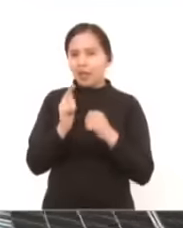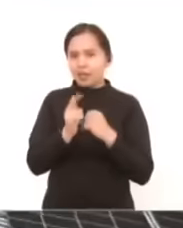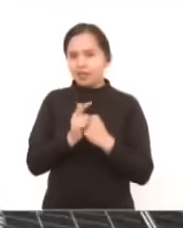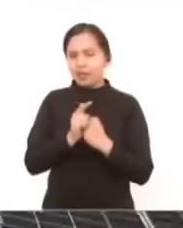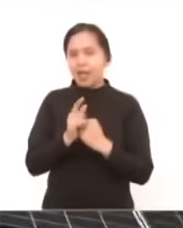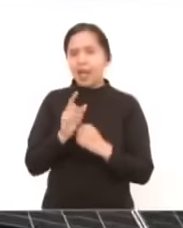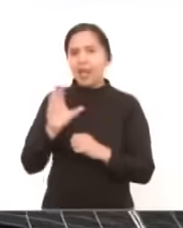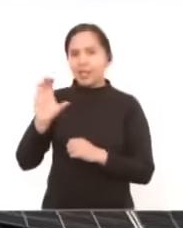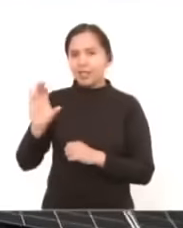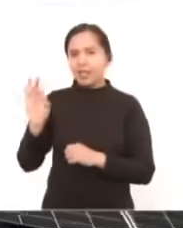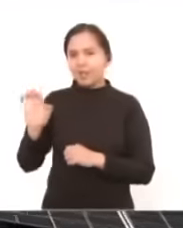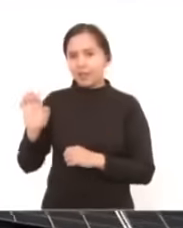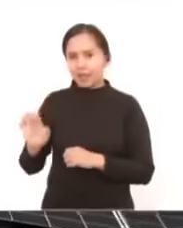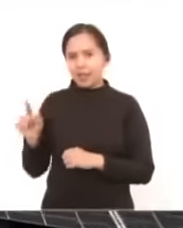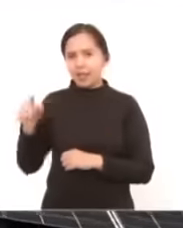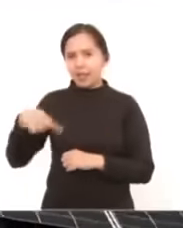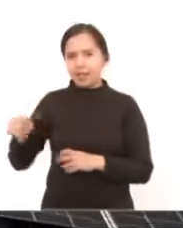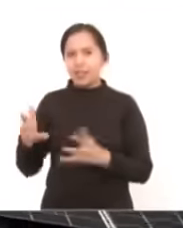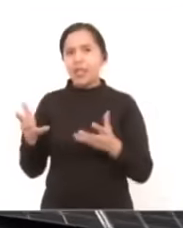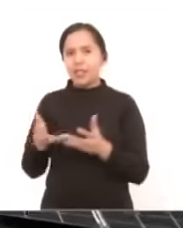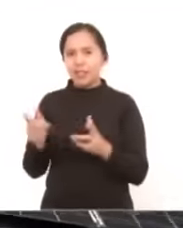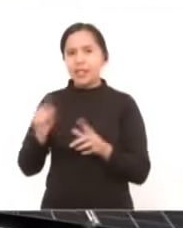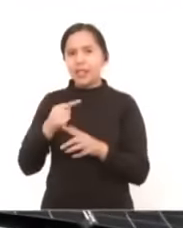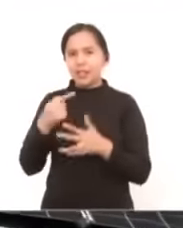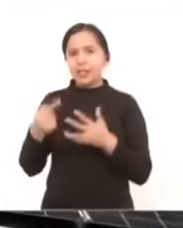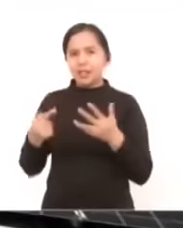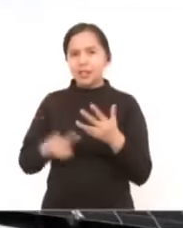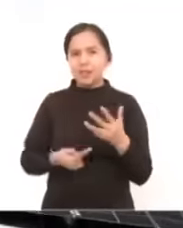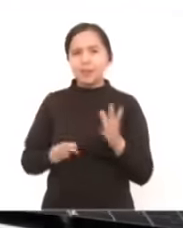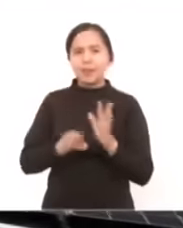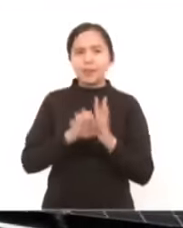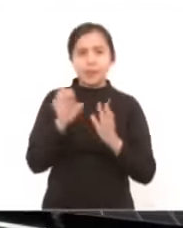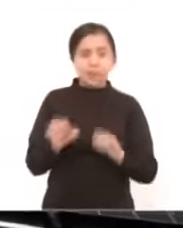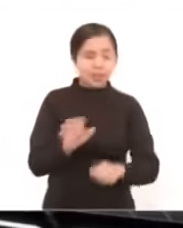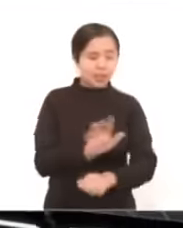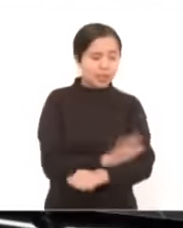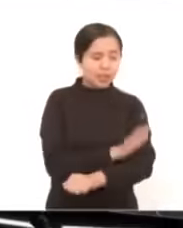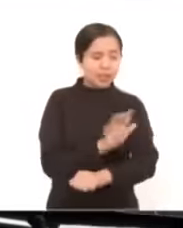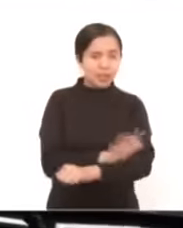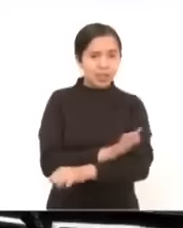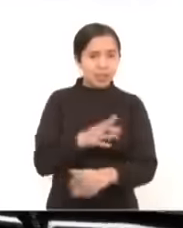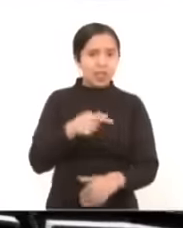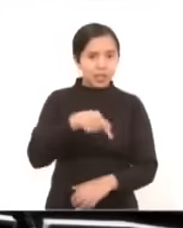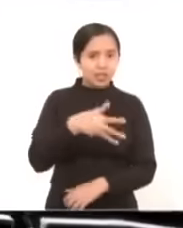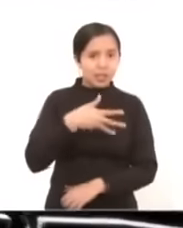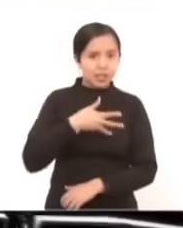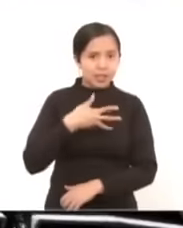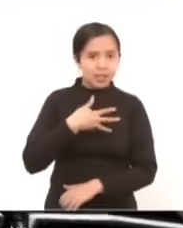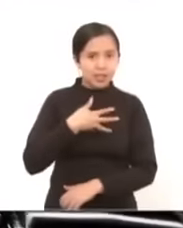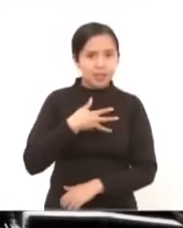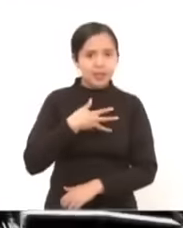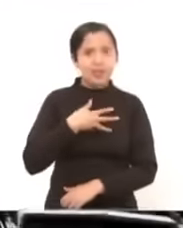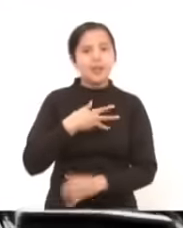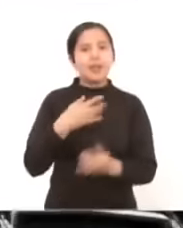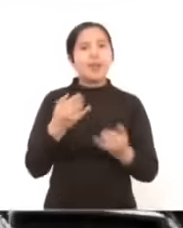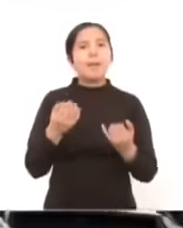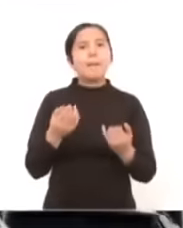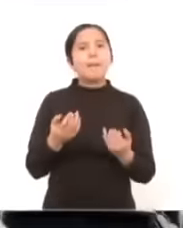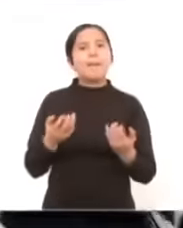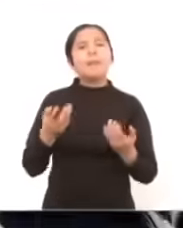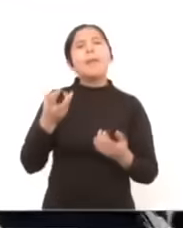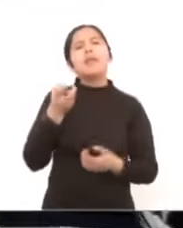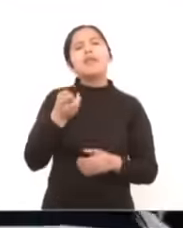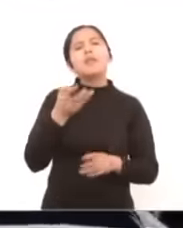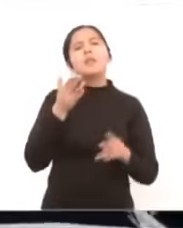haciendo la Comisión Federal de Electricidad porque la energía que está produciendo sobre todo está basada